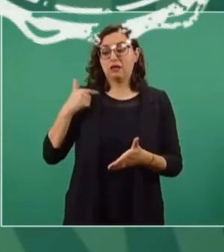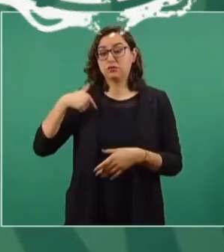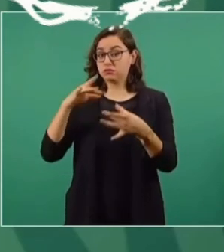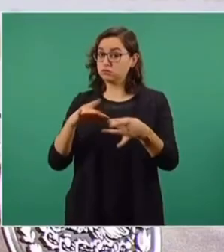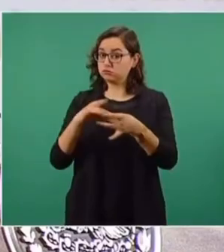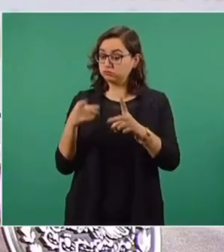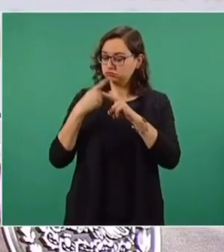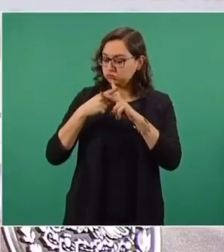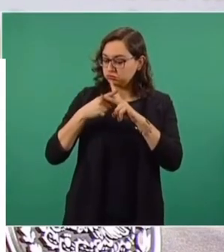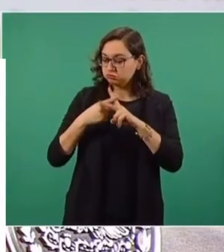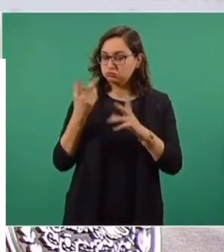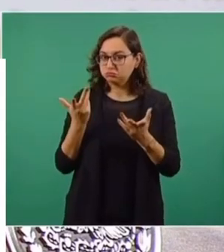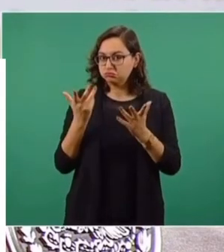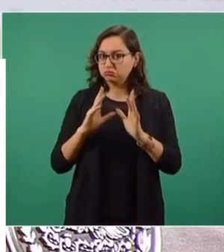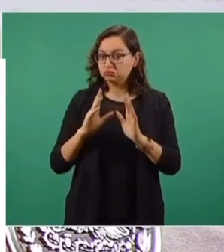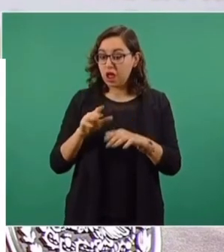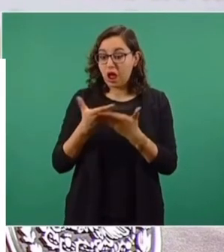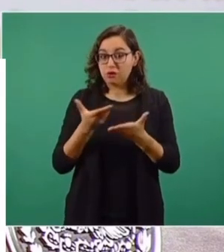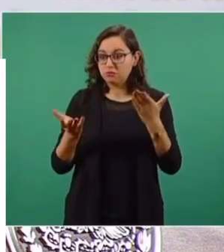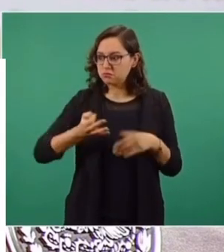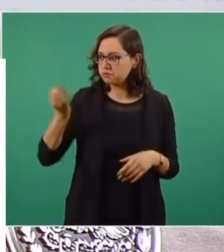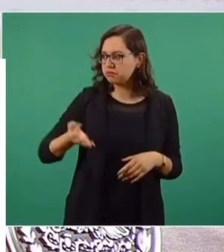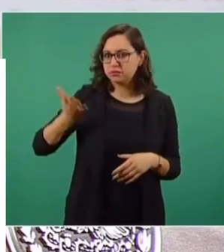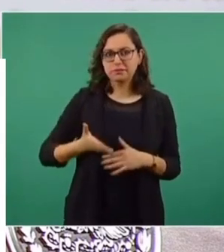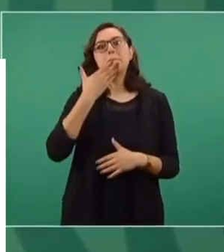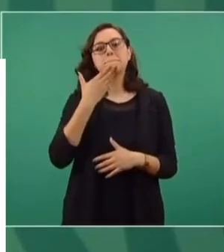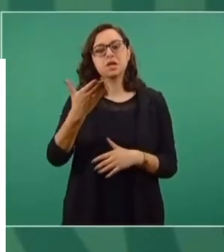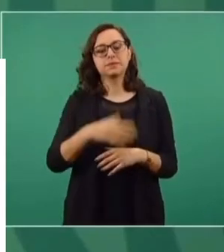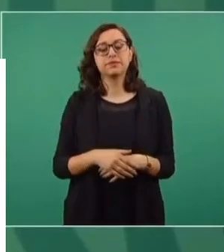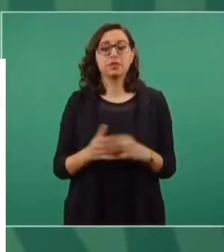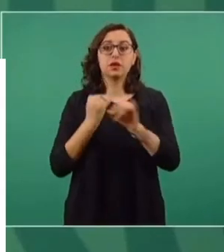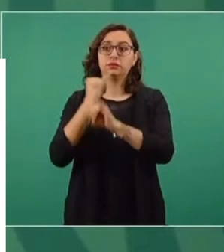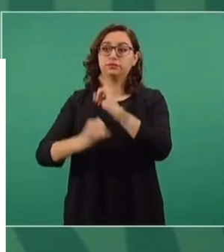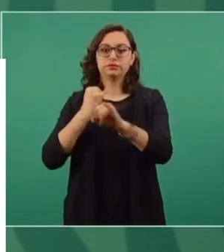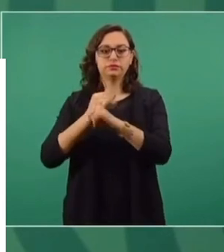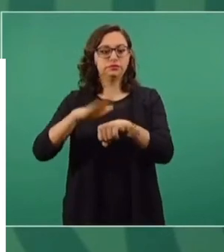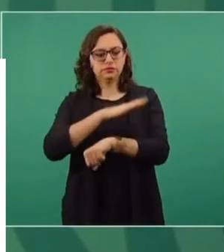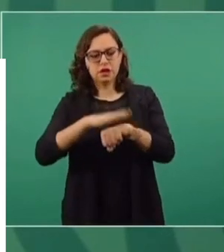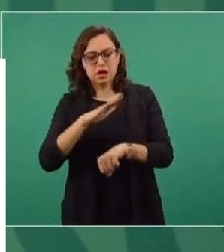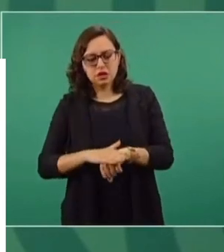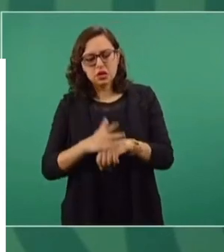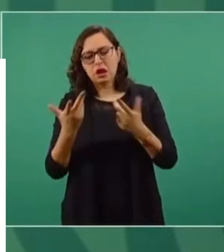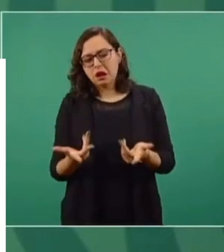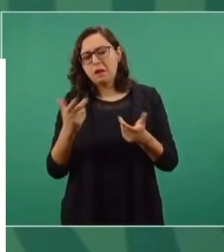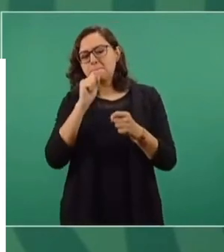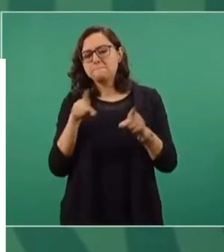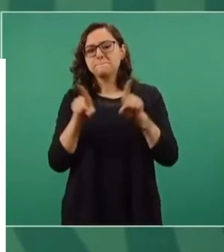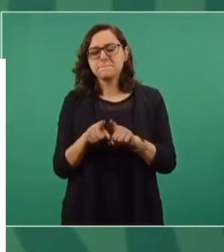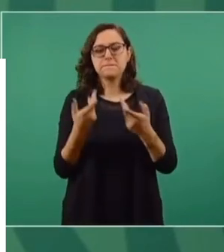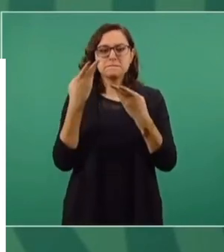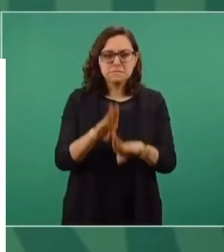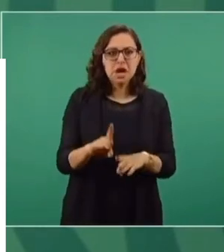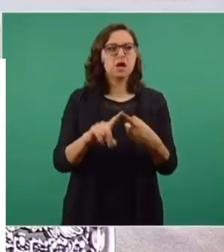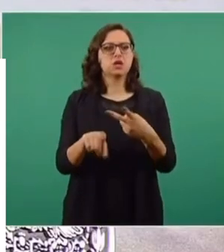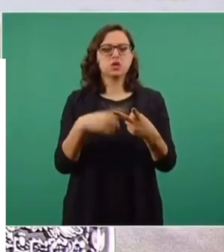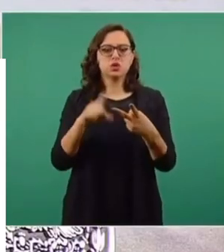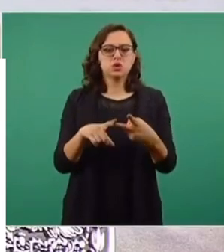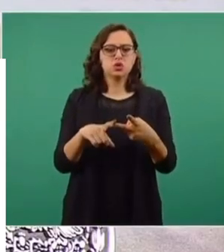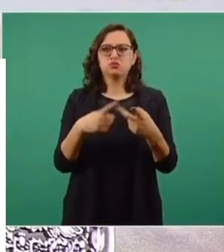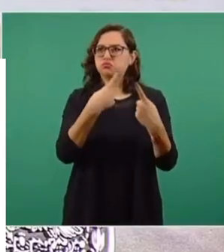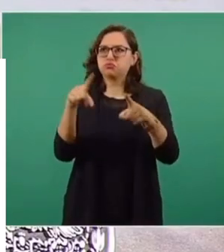Tanto las calificadoras como los organismos financieros, bancos